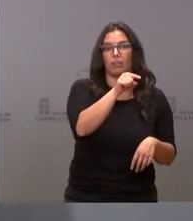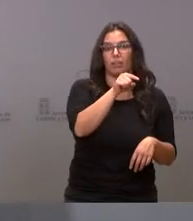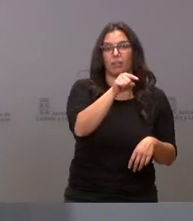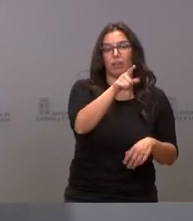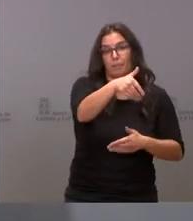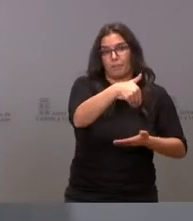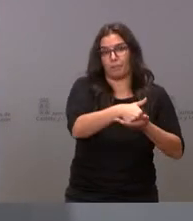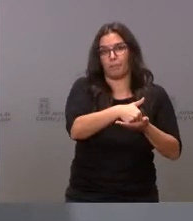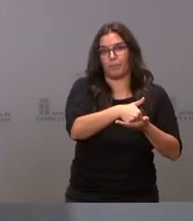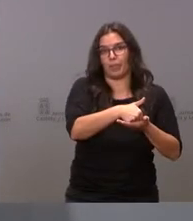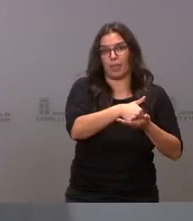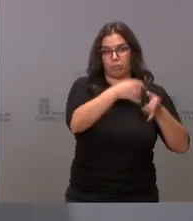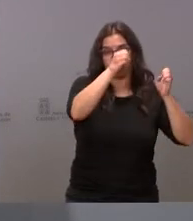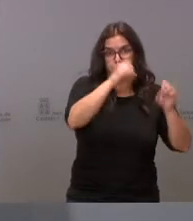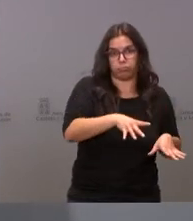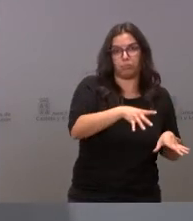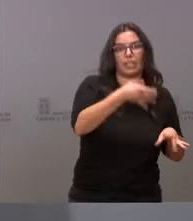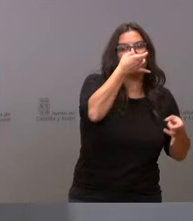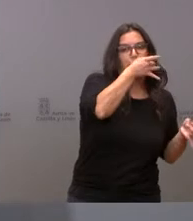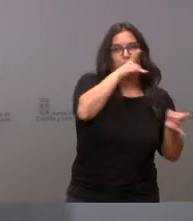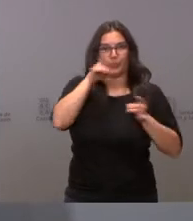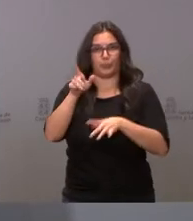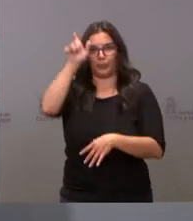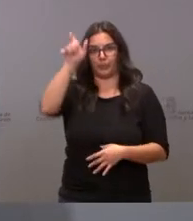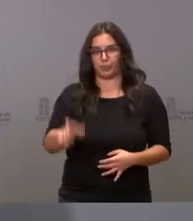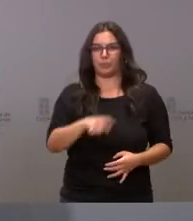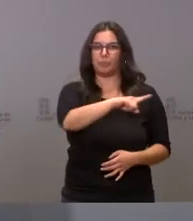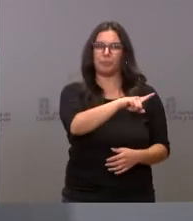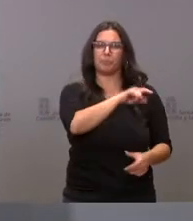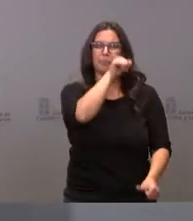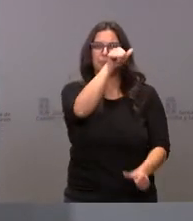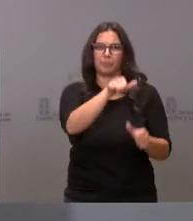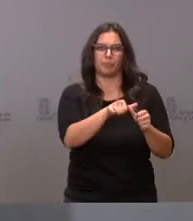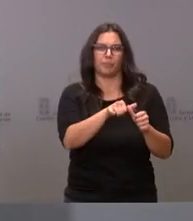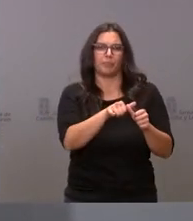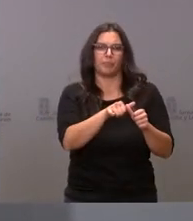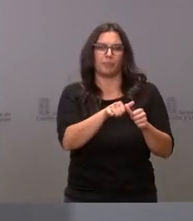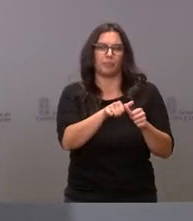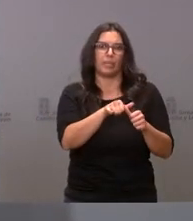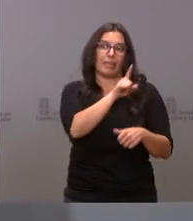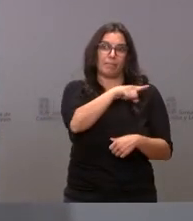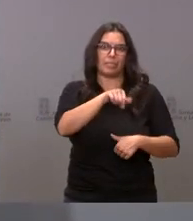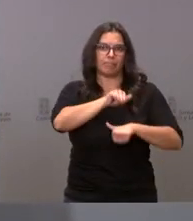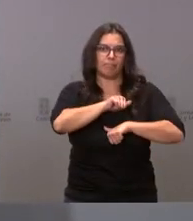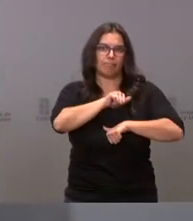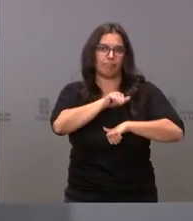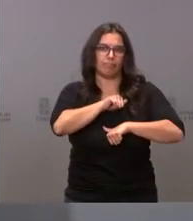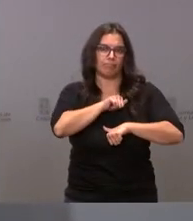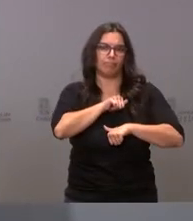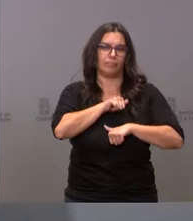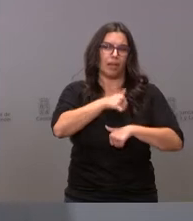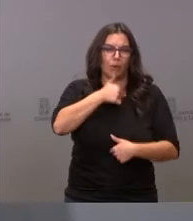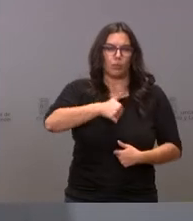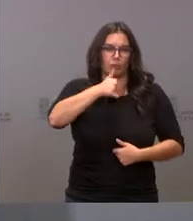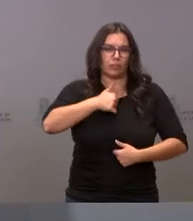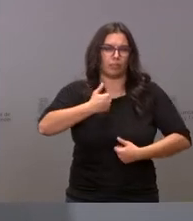ha sido sustituido a petición propia, después de esperar muchos meses aguantando en